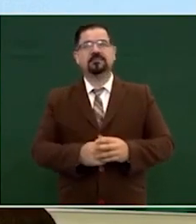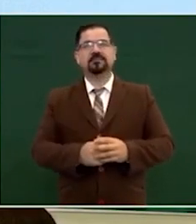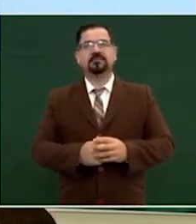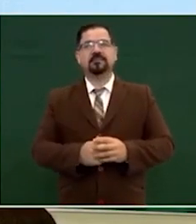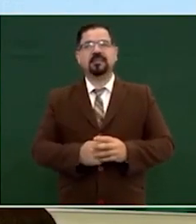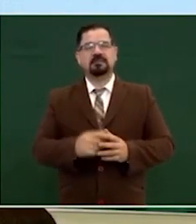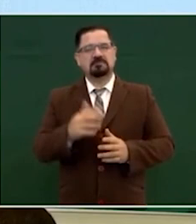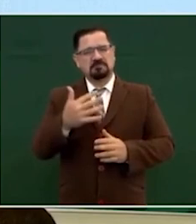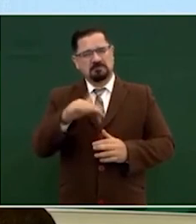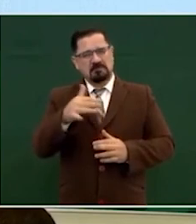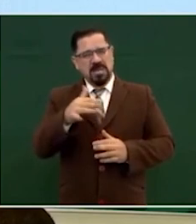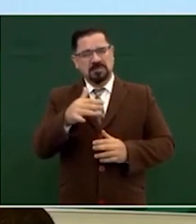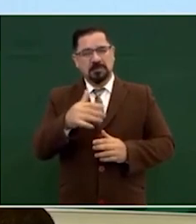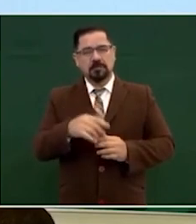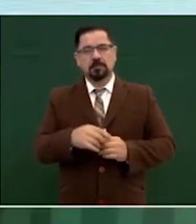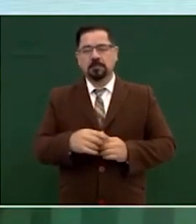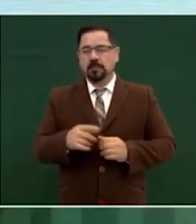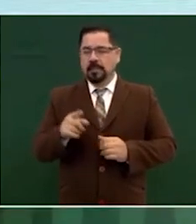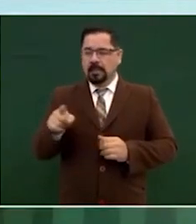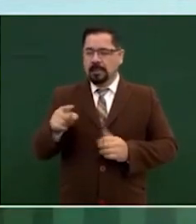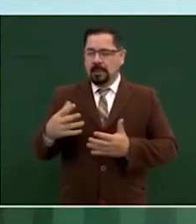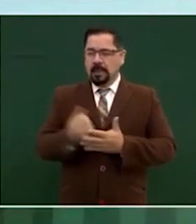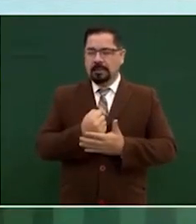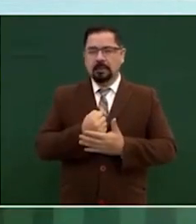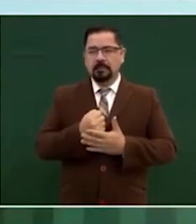como 15 veces más que yo